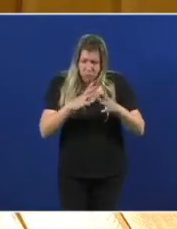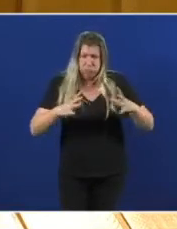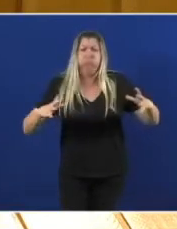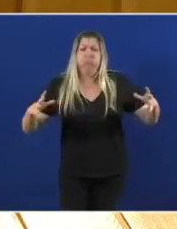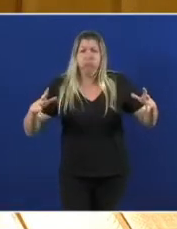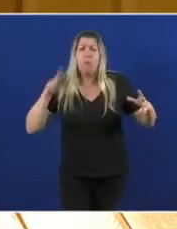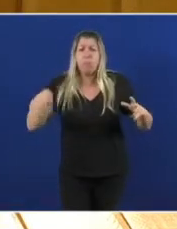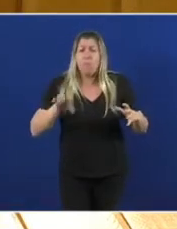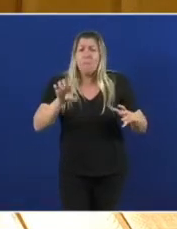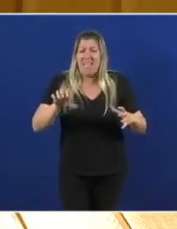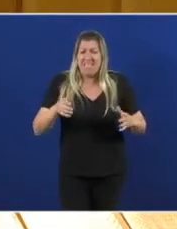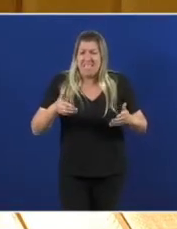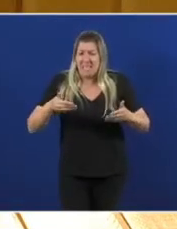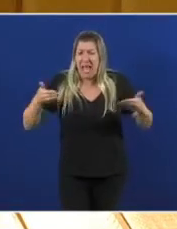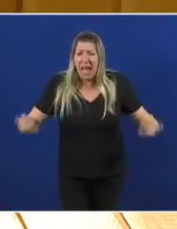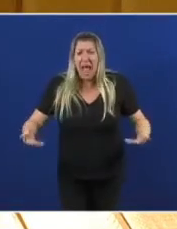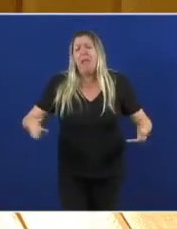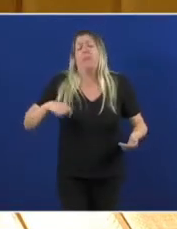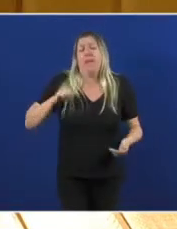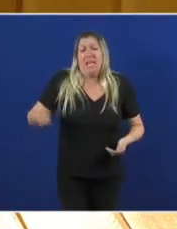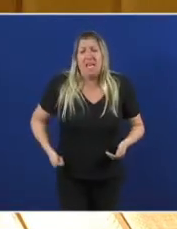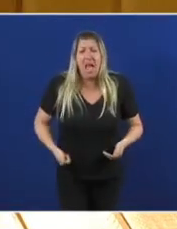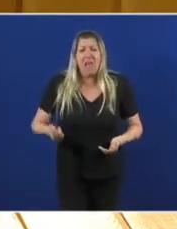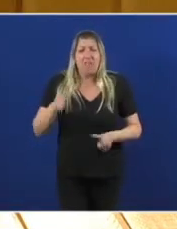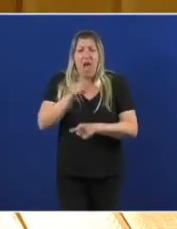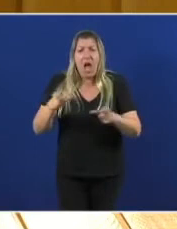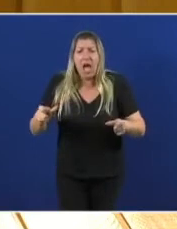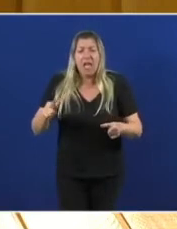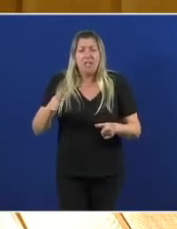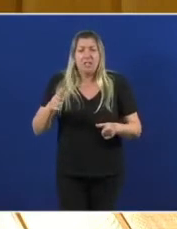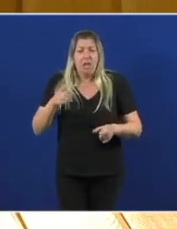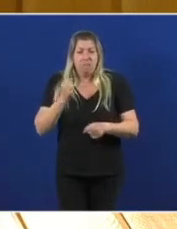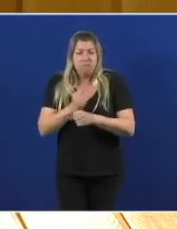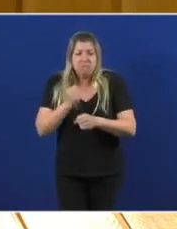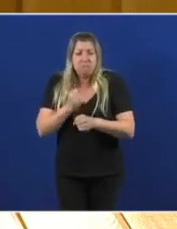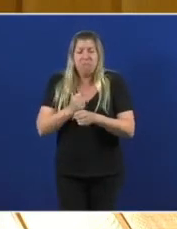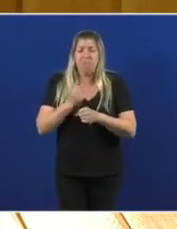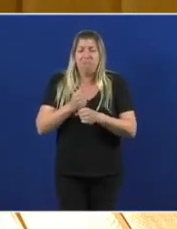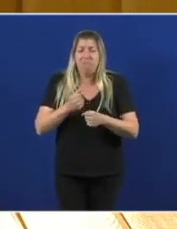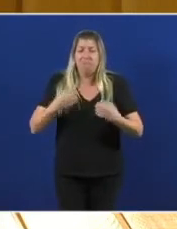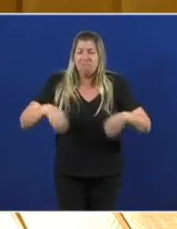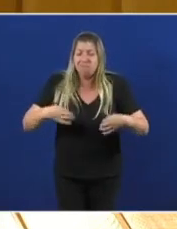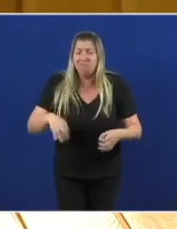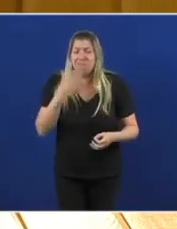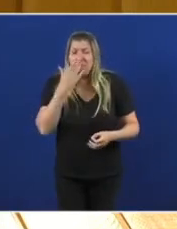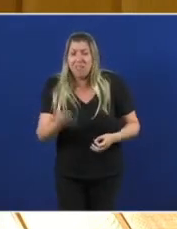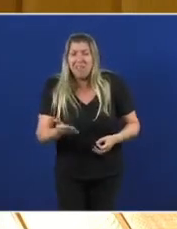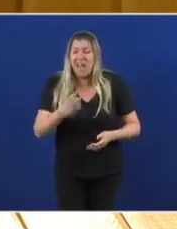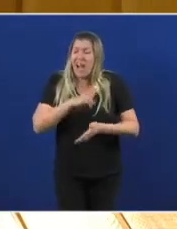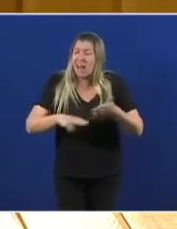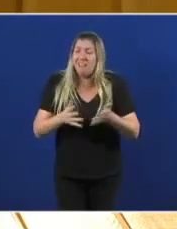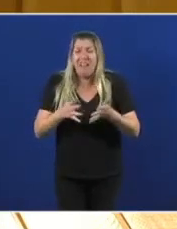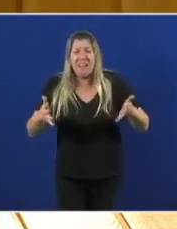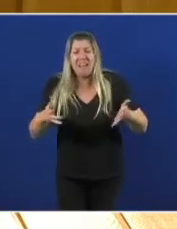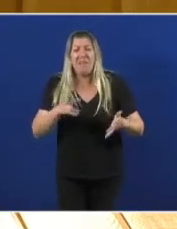xa hai moito tempo con riqueza con potencial e con xente honesta e traballadora e esta Galiza grande merece ser moito